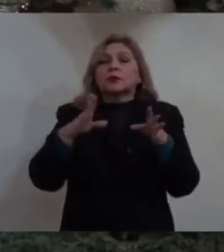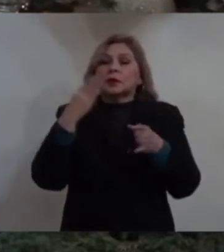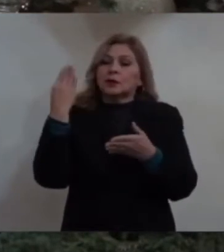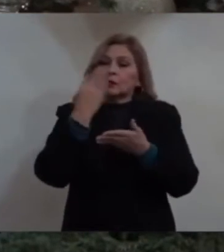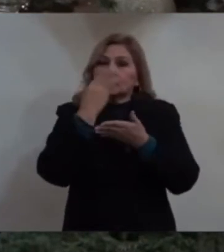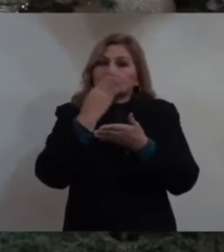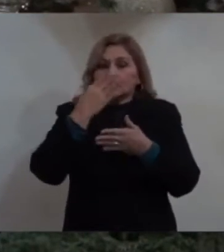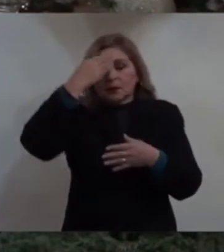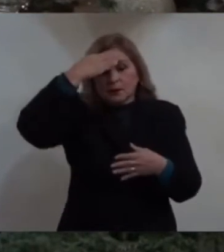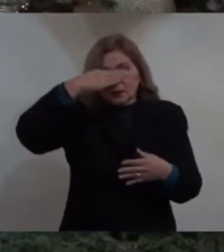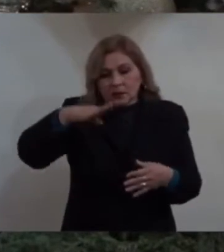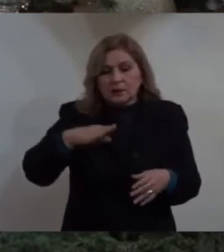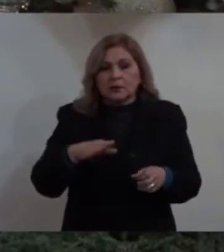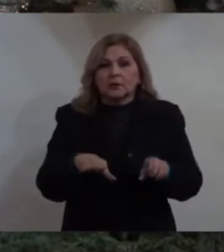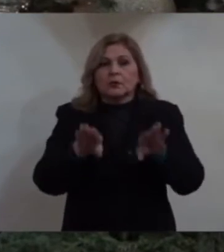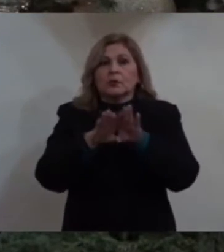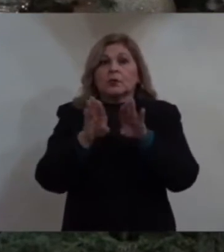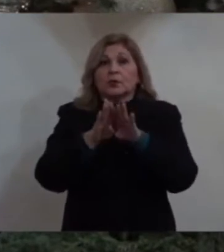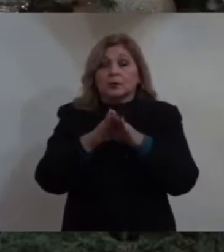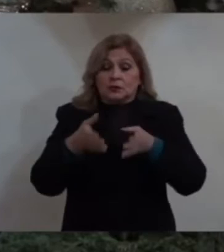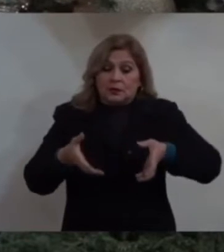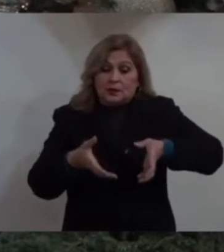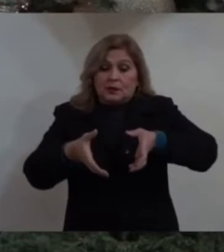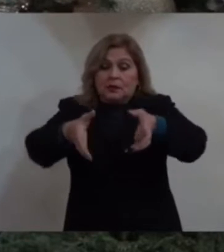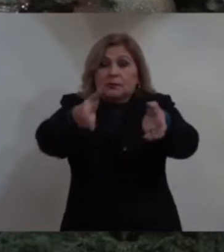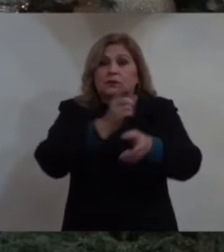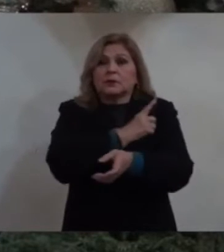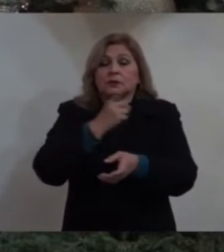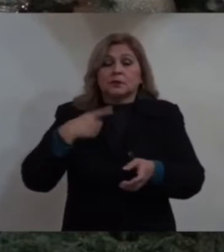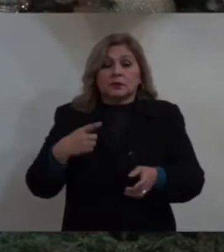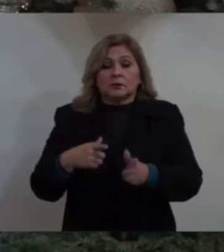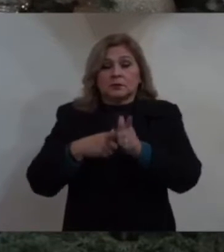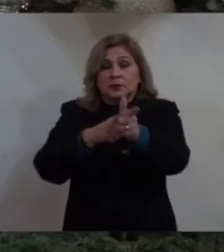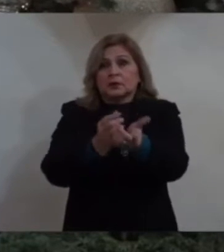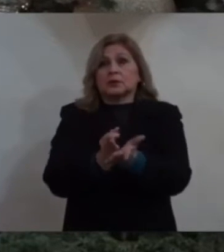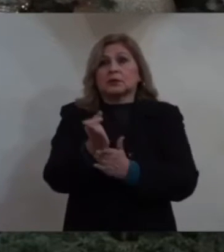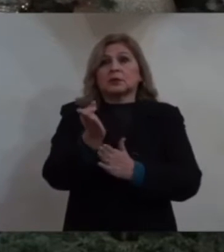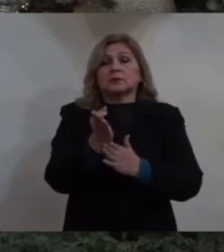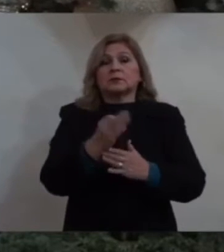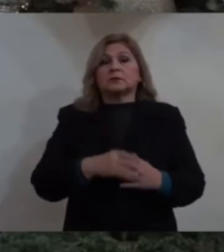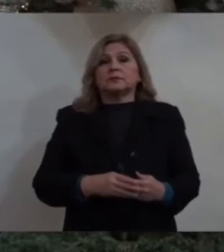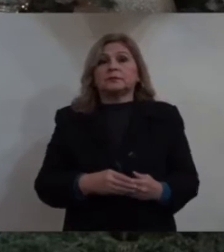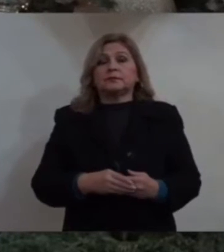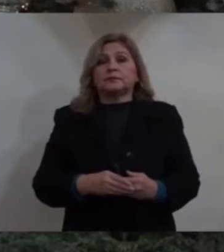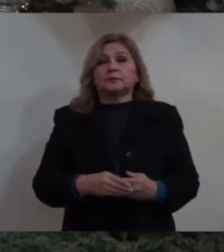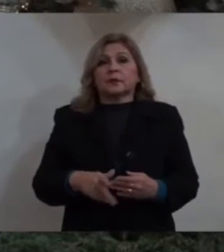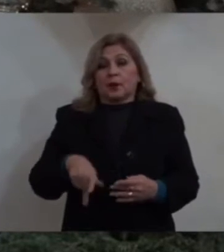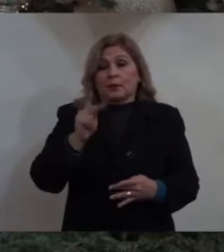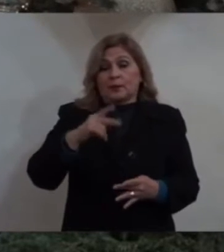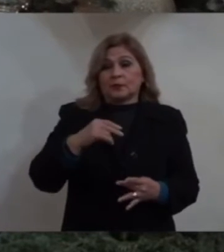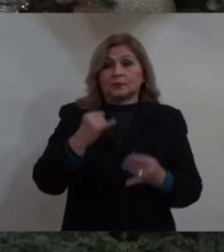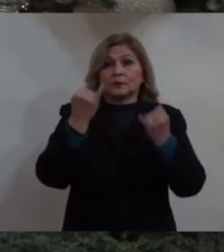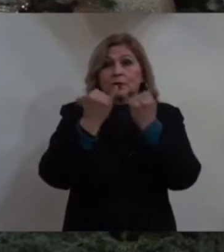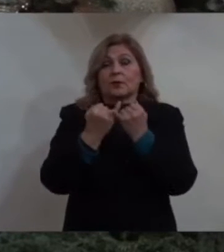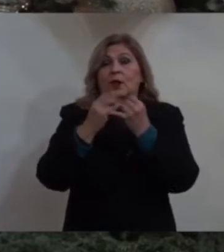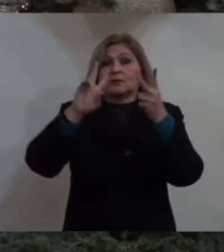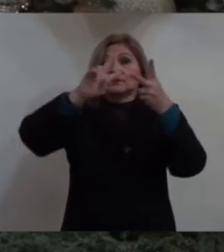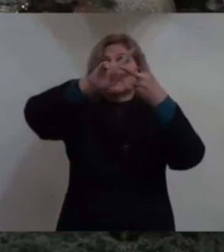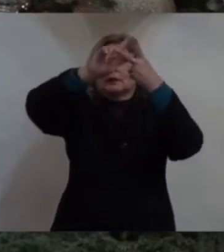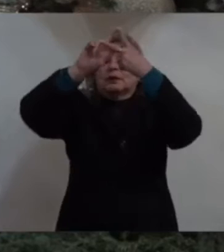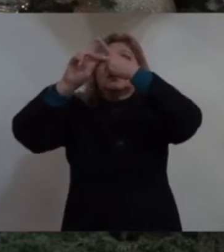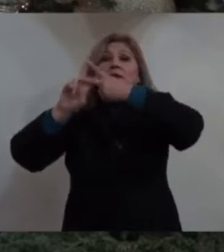el camino del bien. Pero también, la estrella